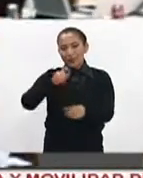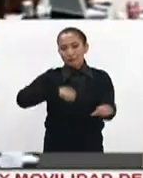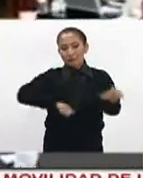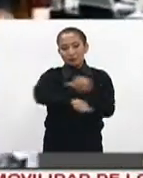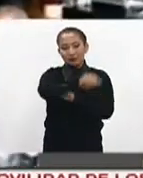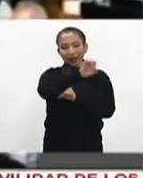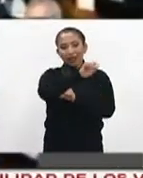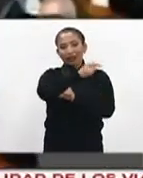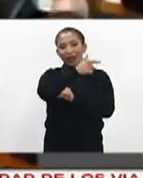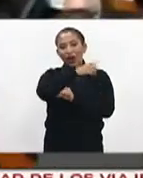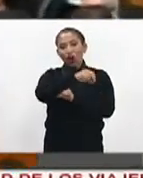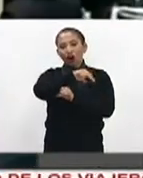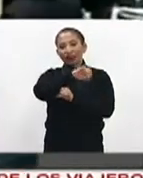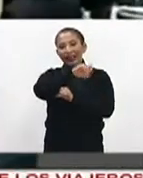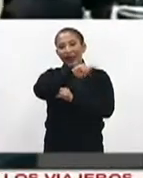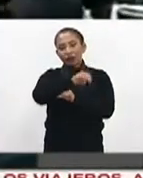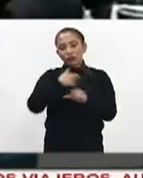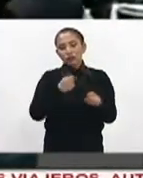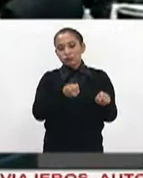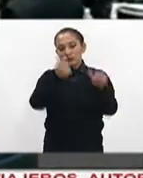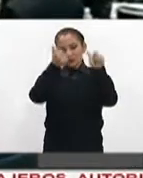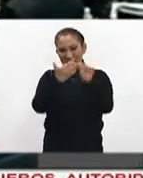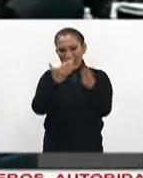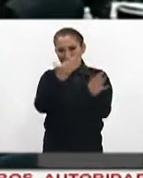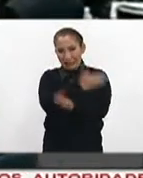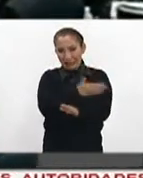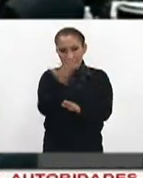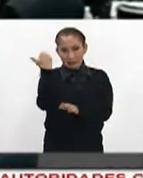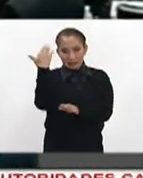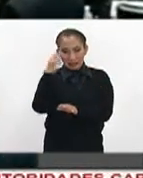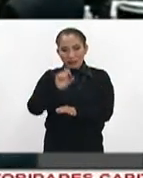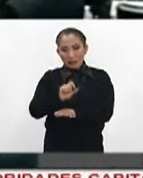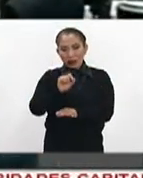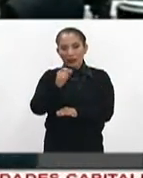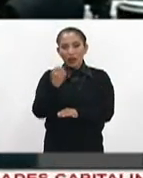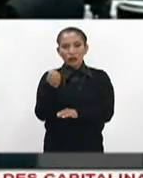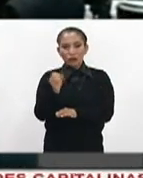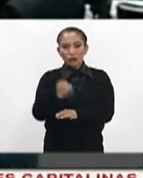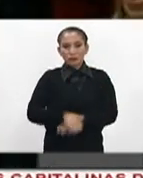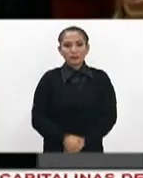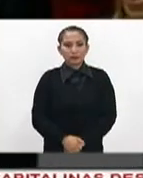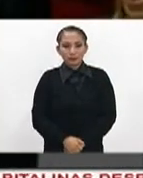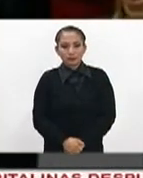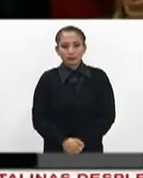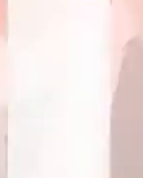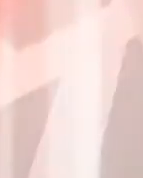sustitución de Santiago Nieto Castillo, quien fue destituido el pasado 20 de octubre.